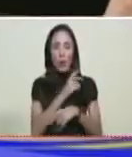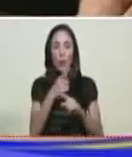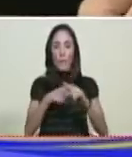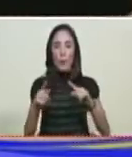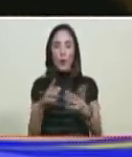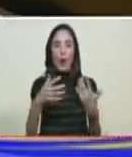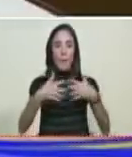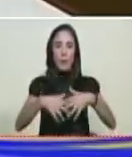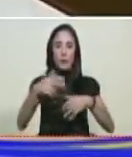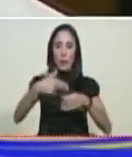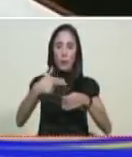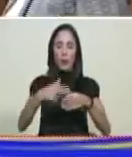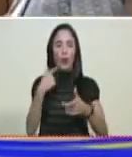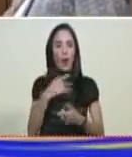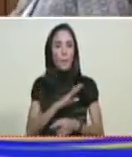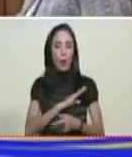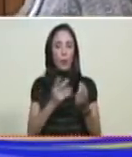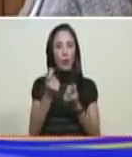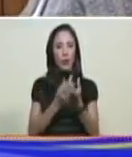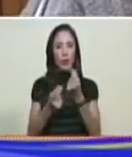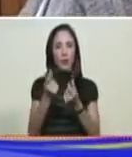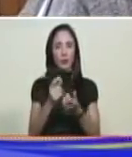propiedad de los activos.